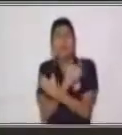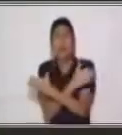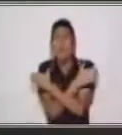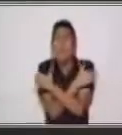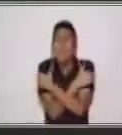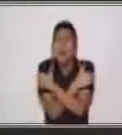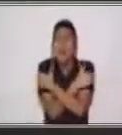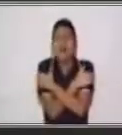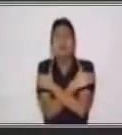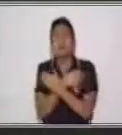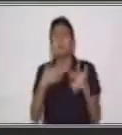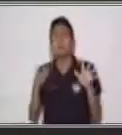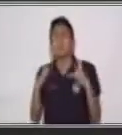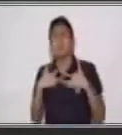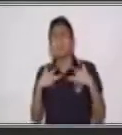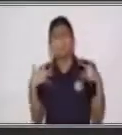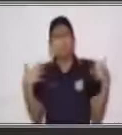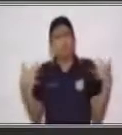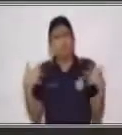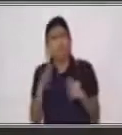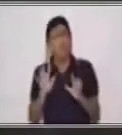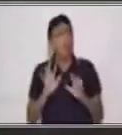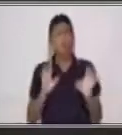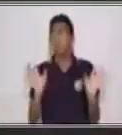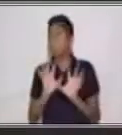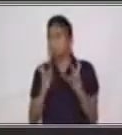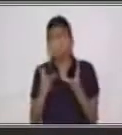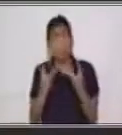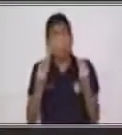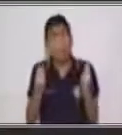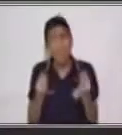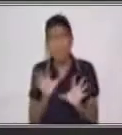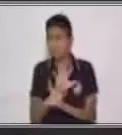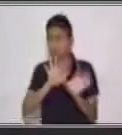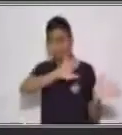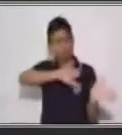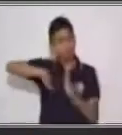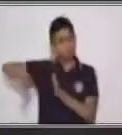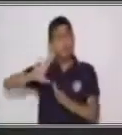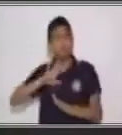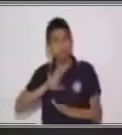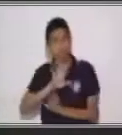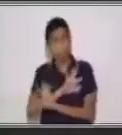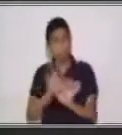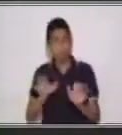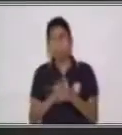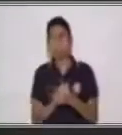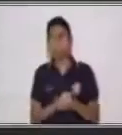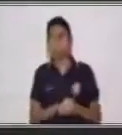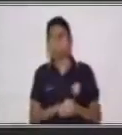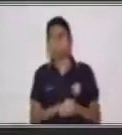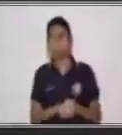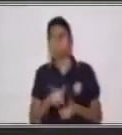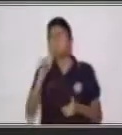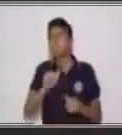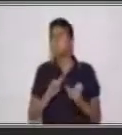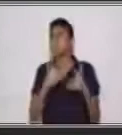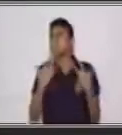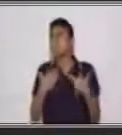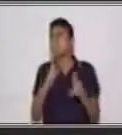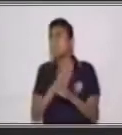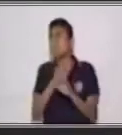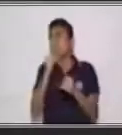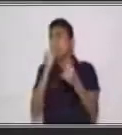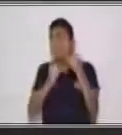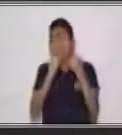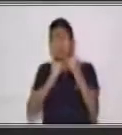se me quita el miedo. ¡Guau! ¿Verdad que nuestros abuelos son muy lindos? Bueno, ahora para terminar la